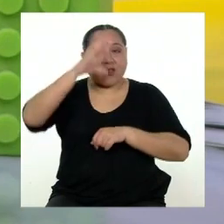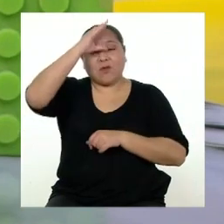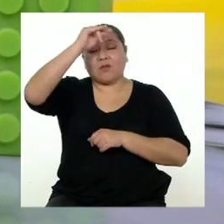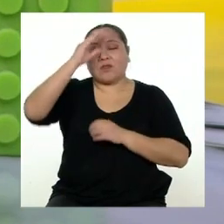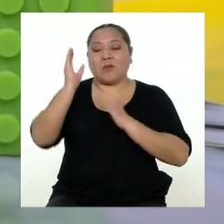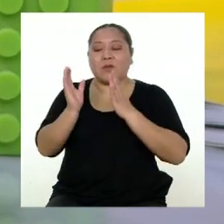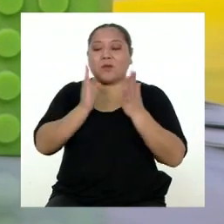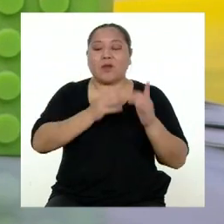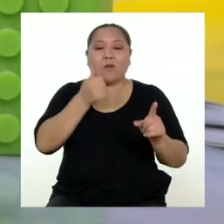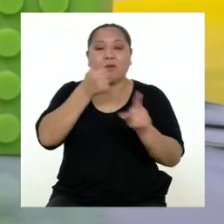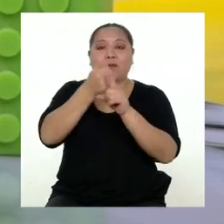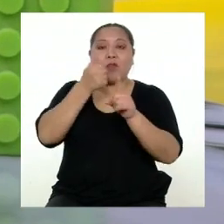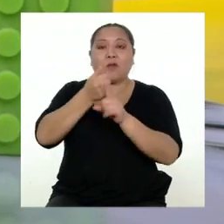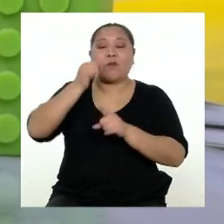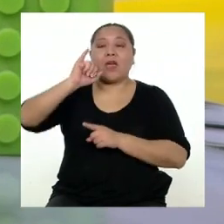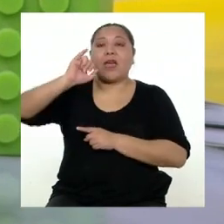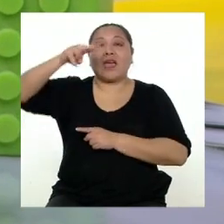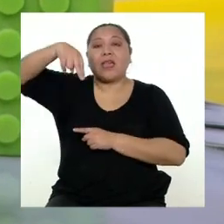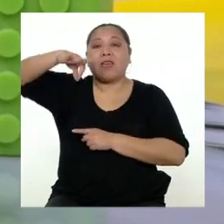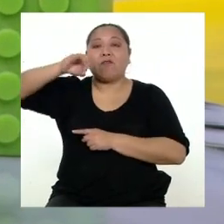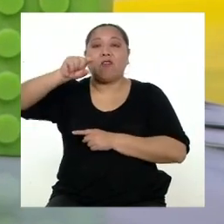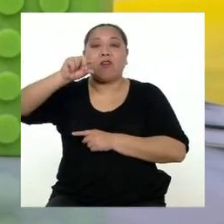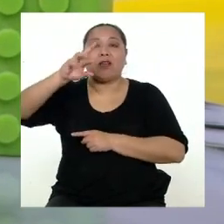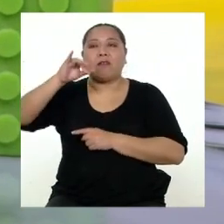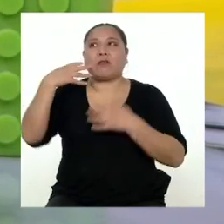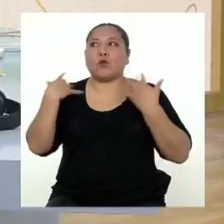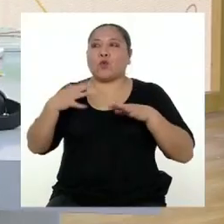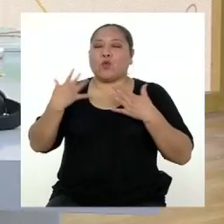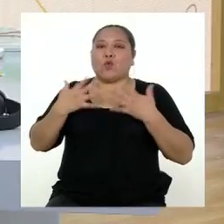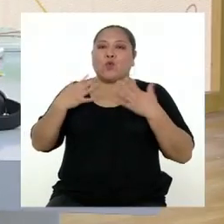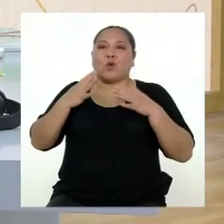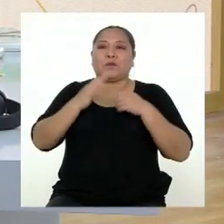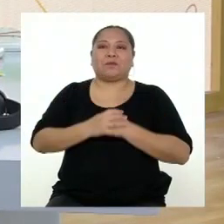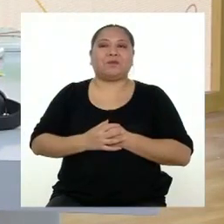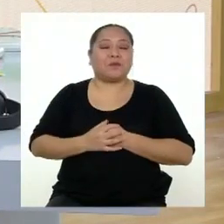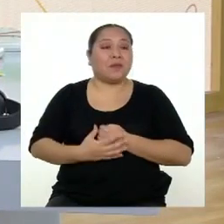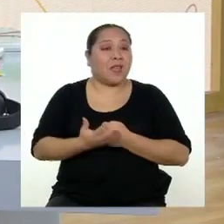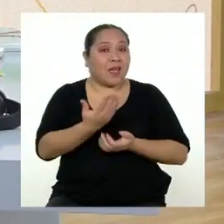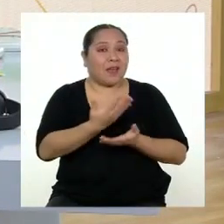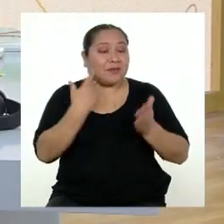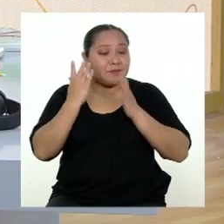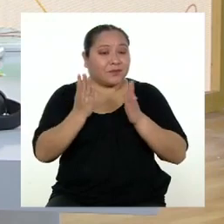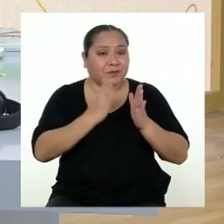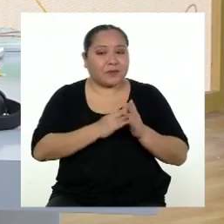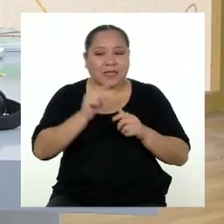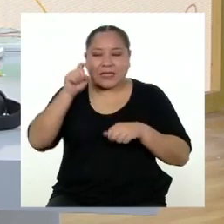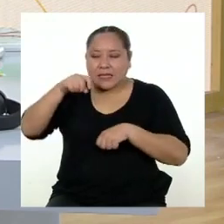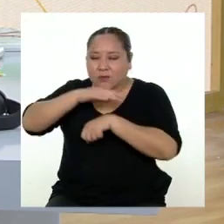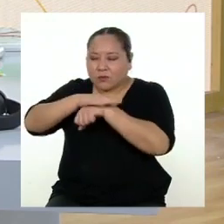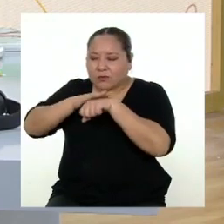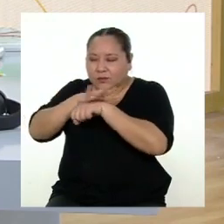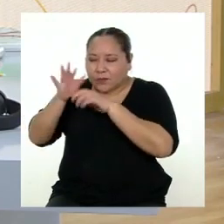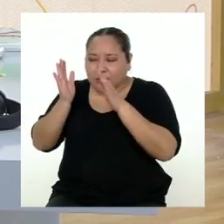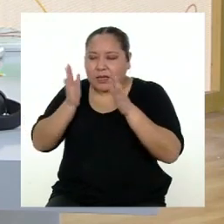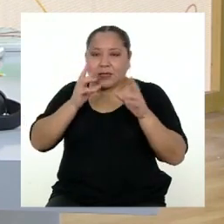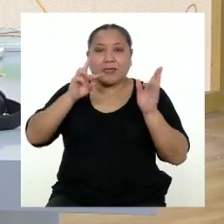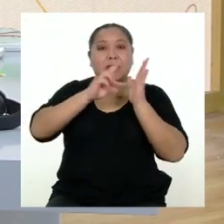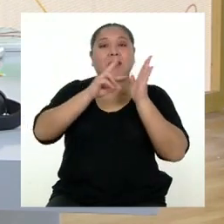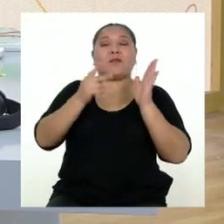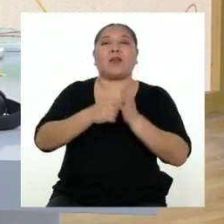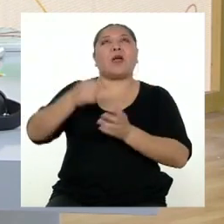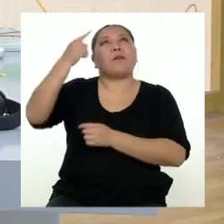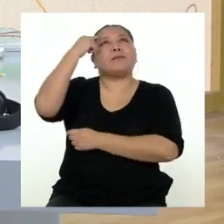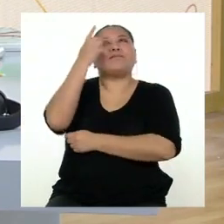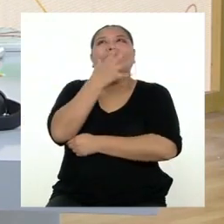van a elaborar su propia infografía. ¡Uy, uy, uy, uy! Antes de elaborarlas, hay que planearlas. Eso quiere decir